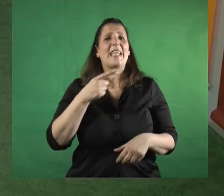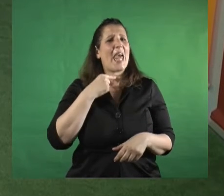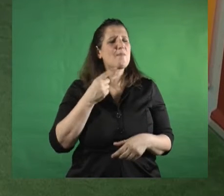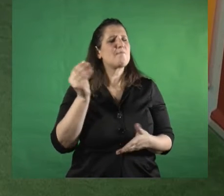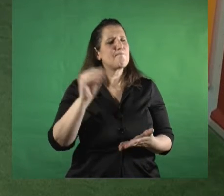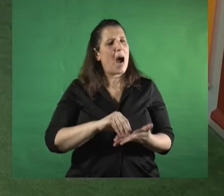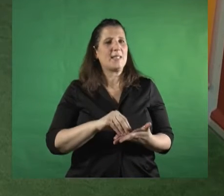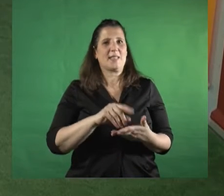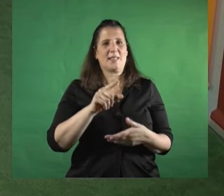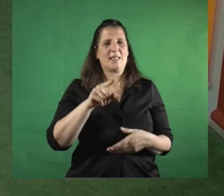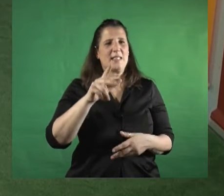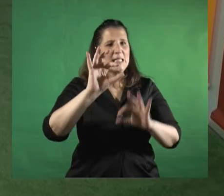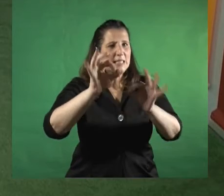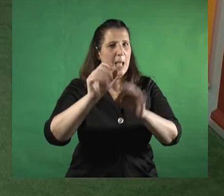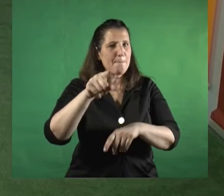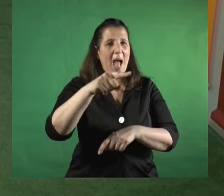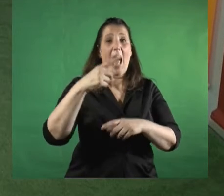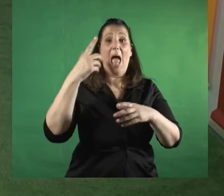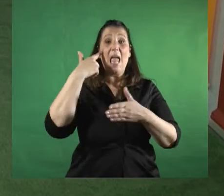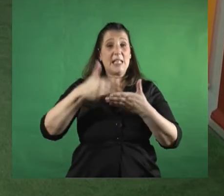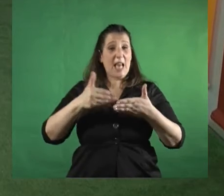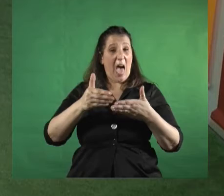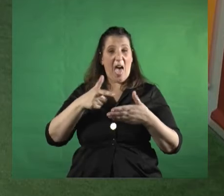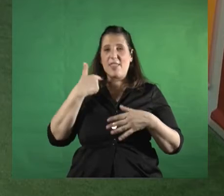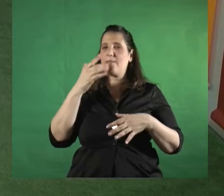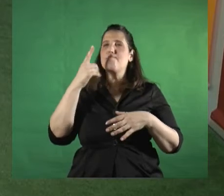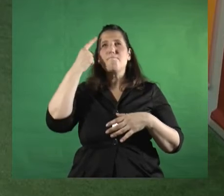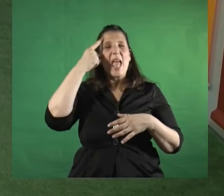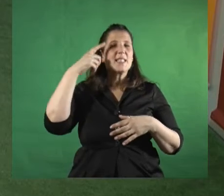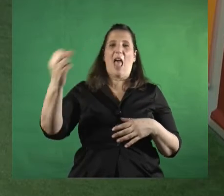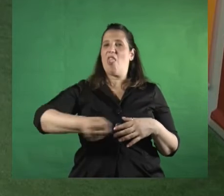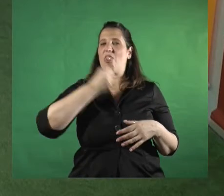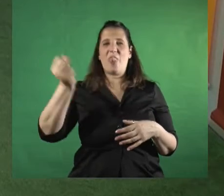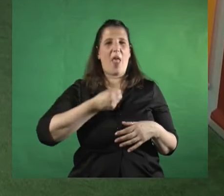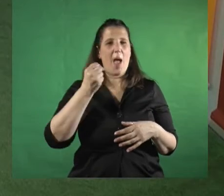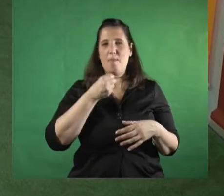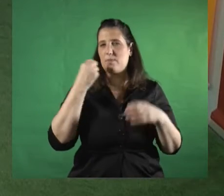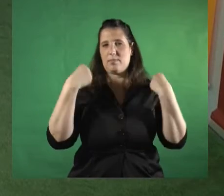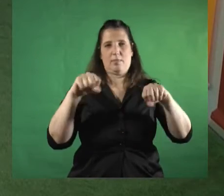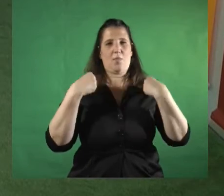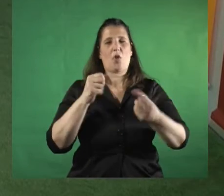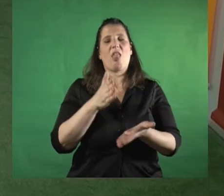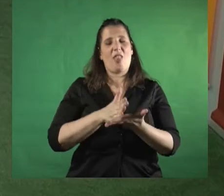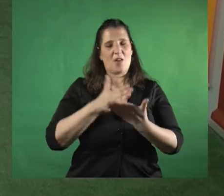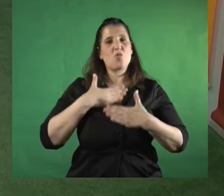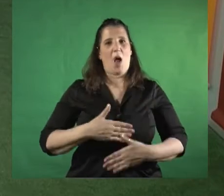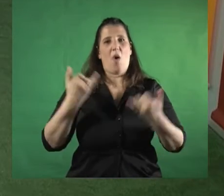para el inadi el deporte tenemos la convicción de que el deporte es un derecho humano gracias